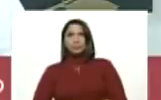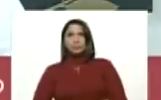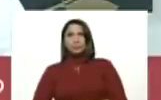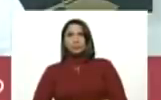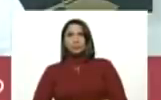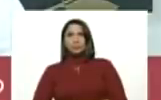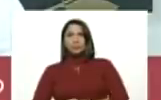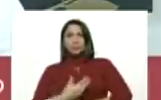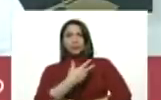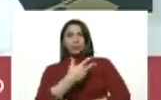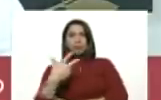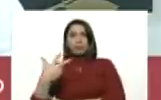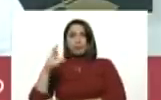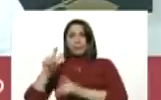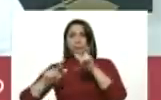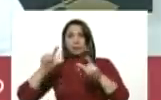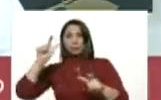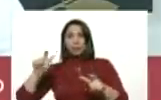33 casos.